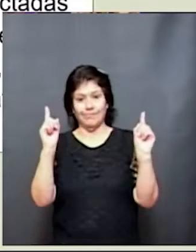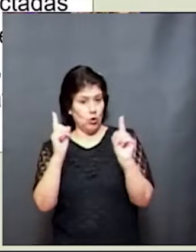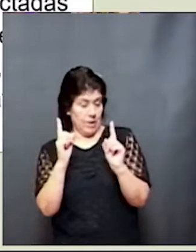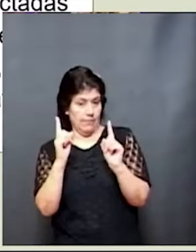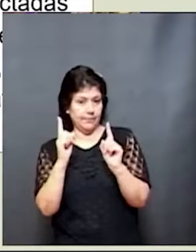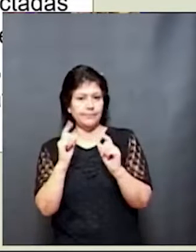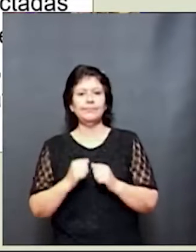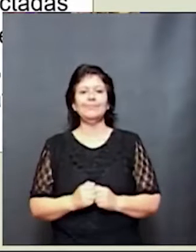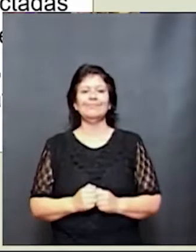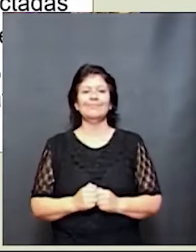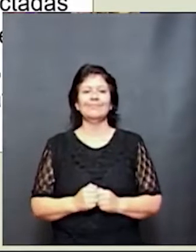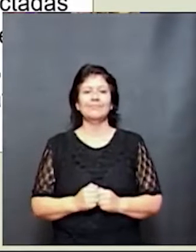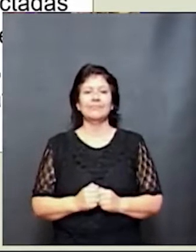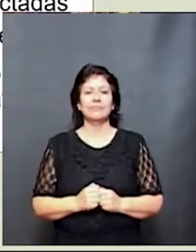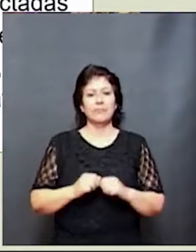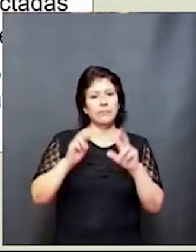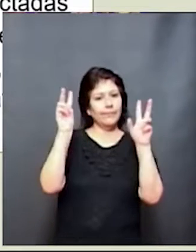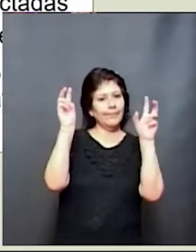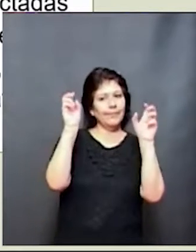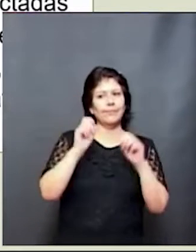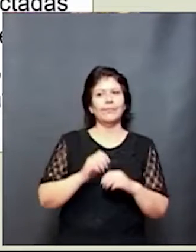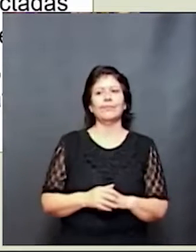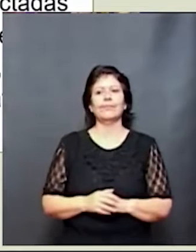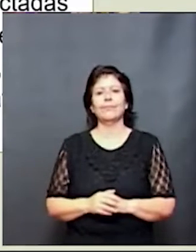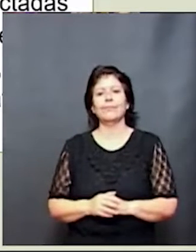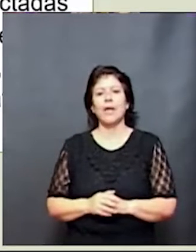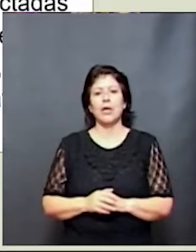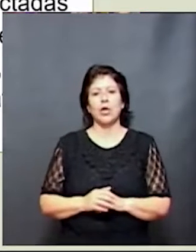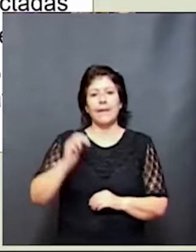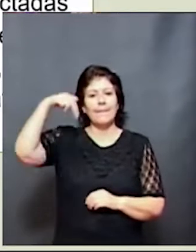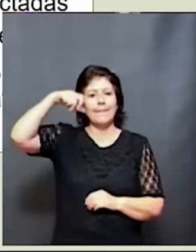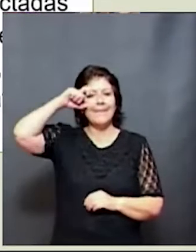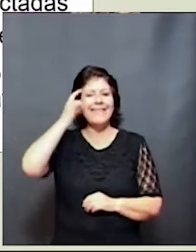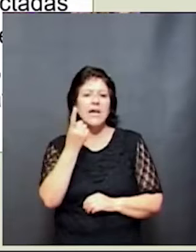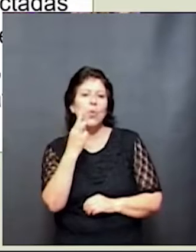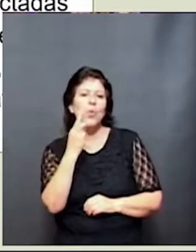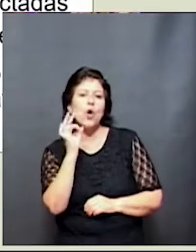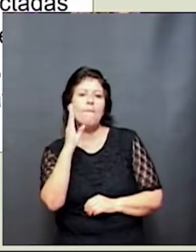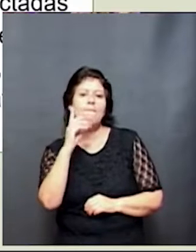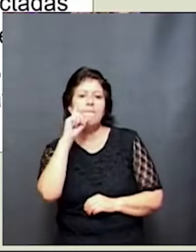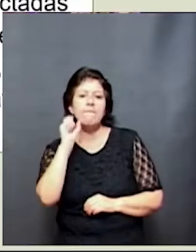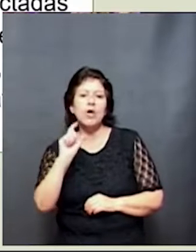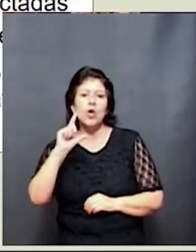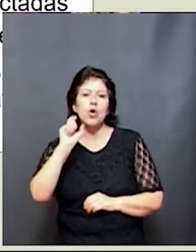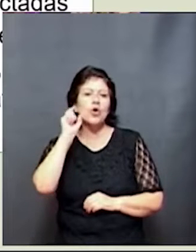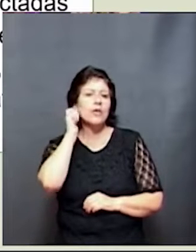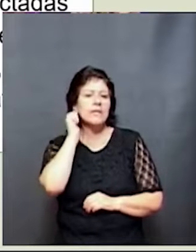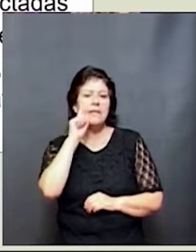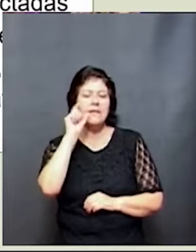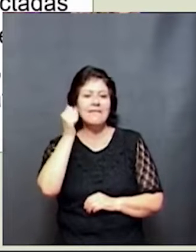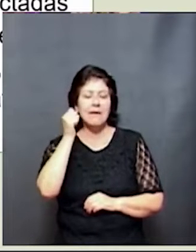hoy no vamos a hablar obviamente de cuestiones de neurobiología, pero sí como para entender que el